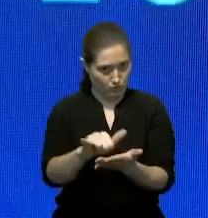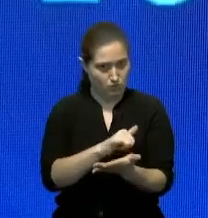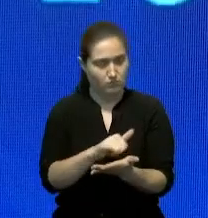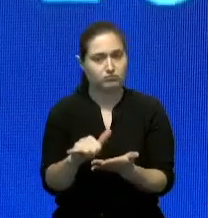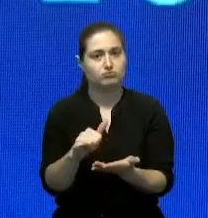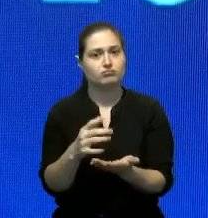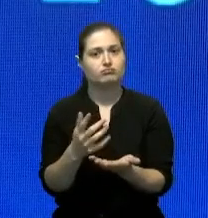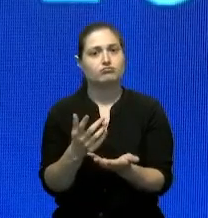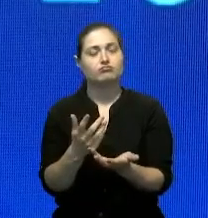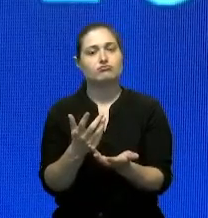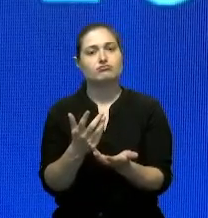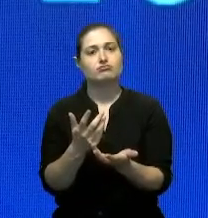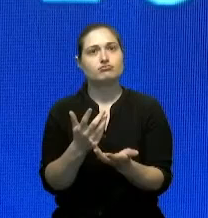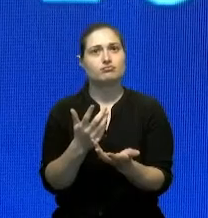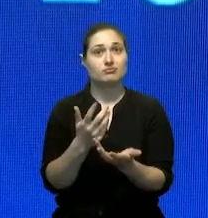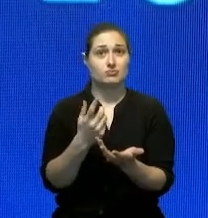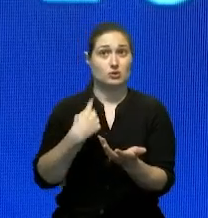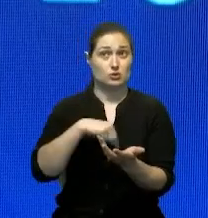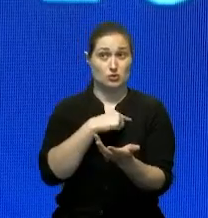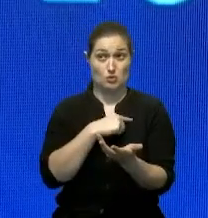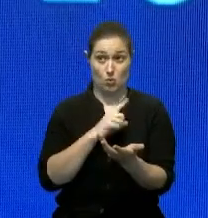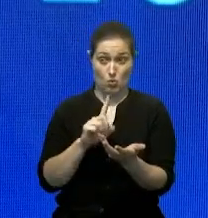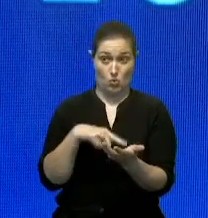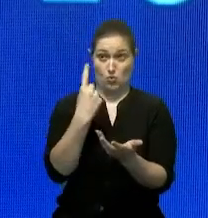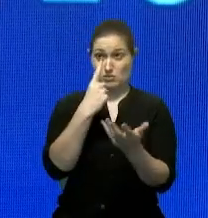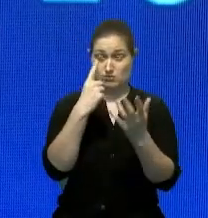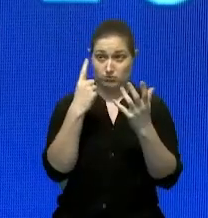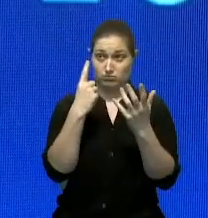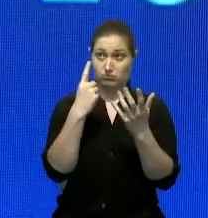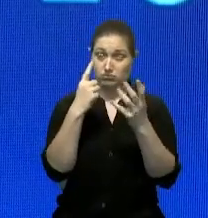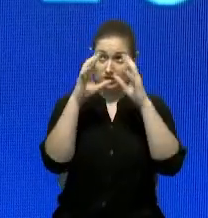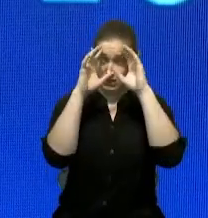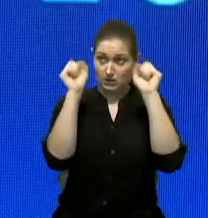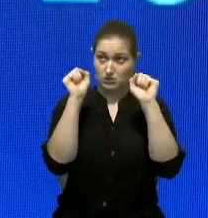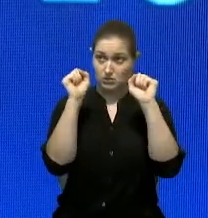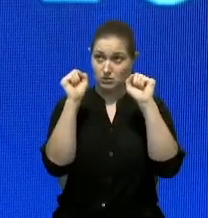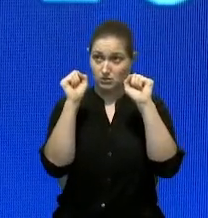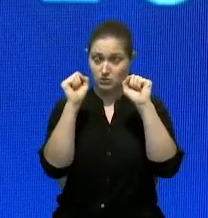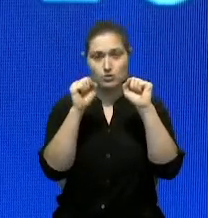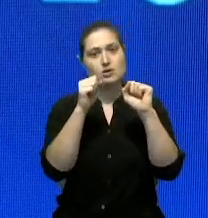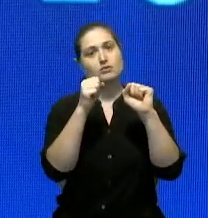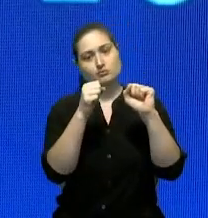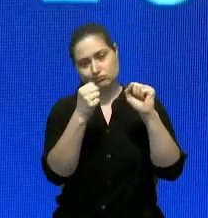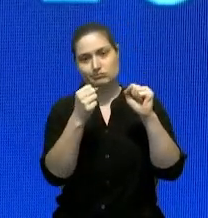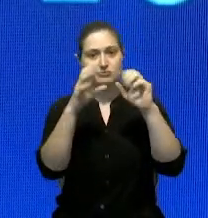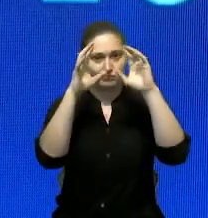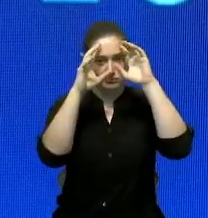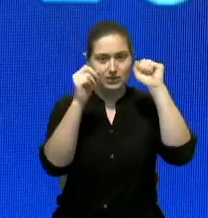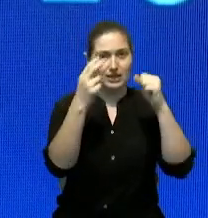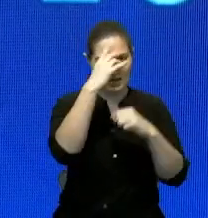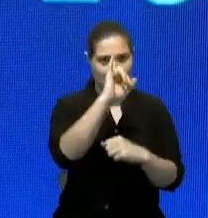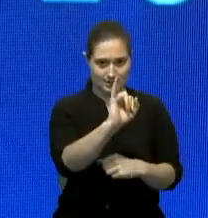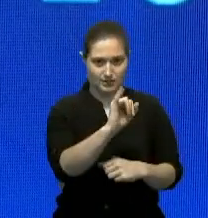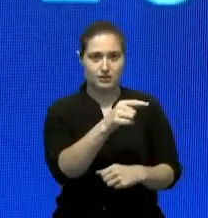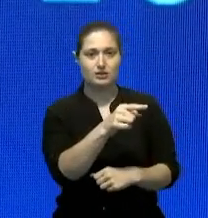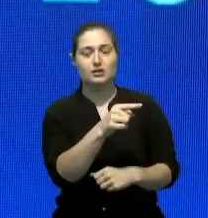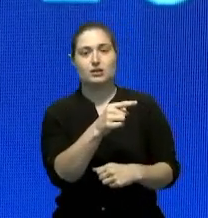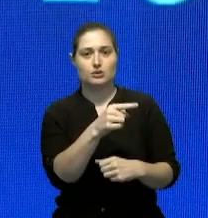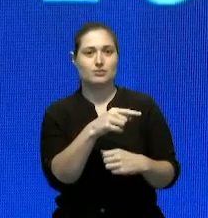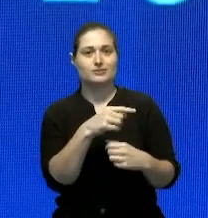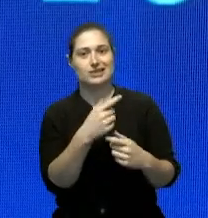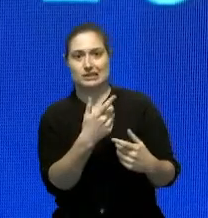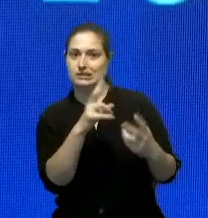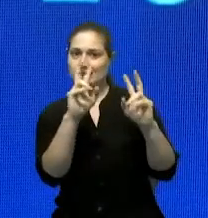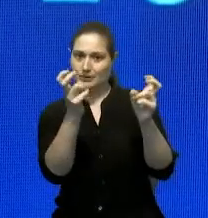prácticamente el único presidente que habló, aparte del presidente, el primer ministro haitiano, sobre los problemas de la seguridad en Haití,